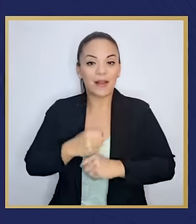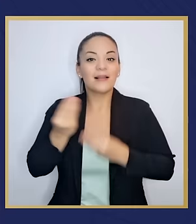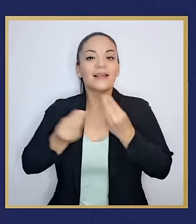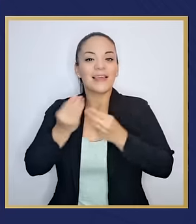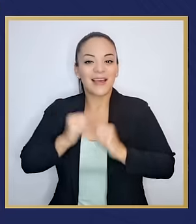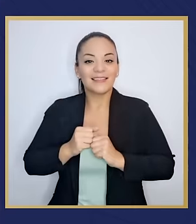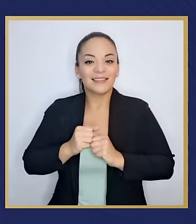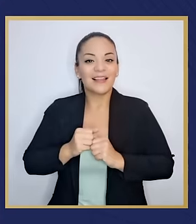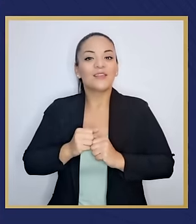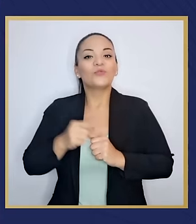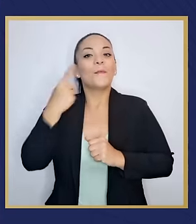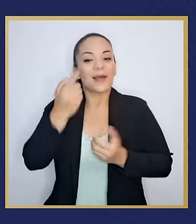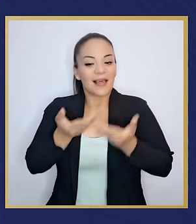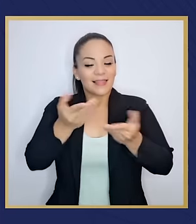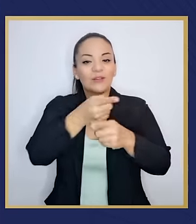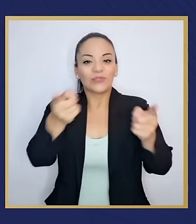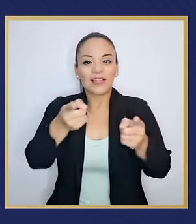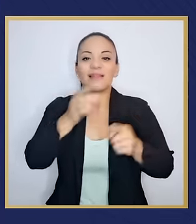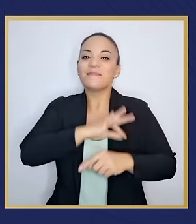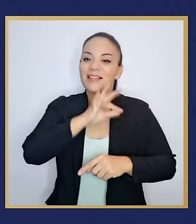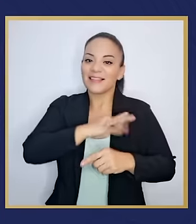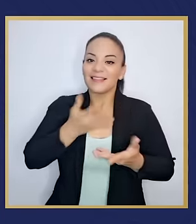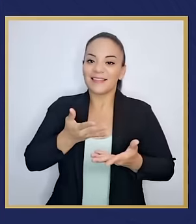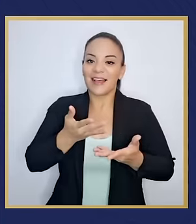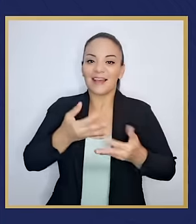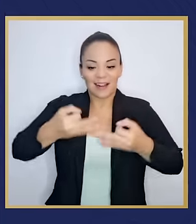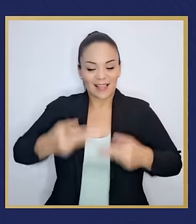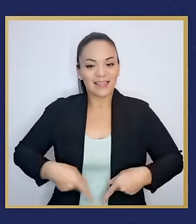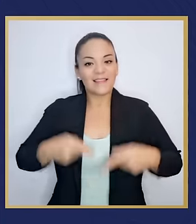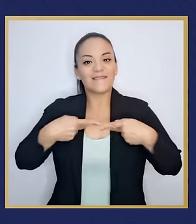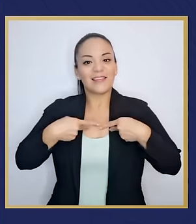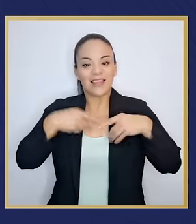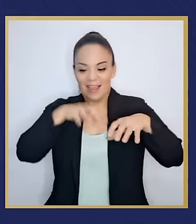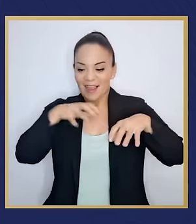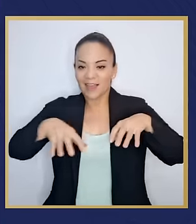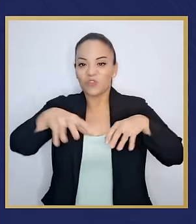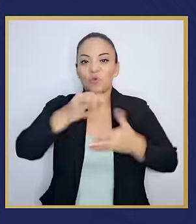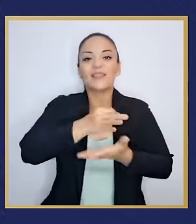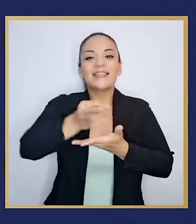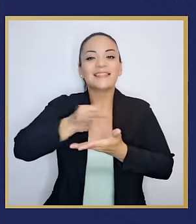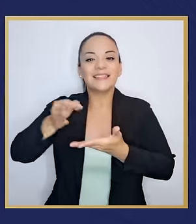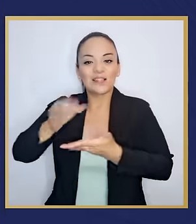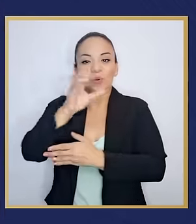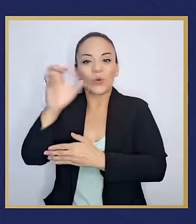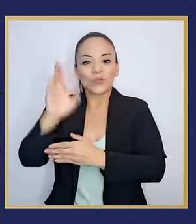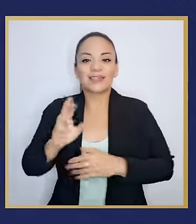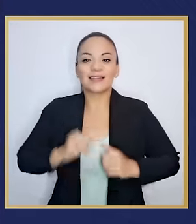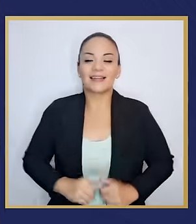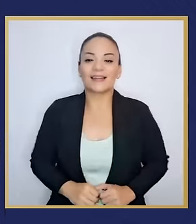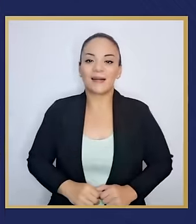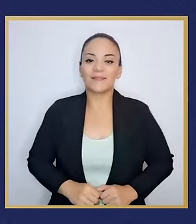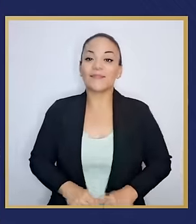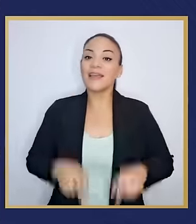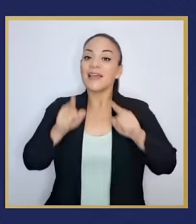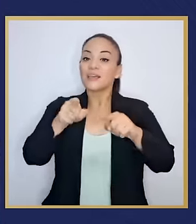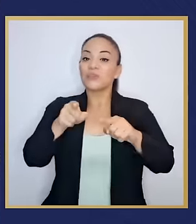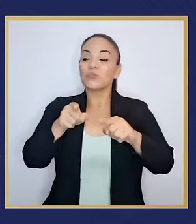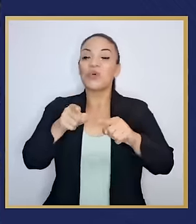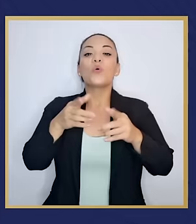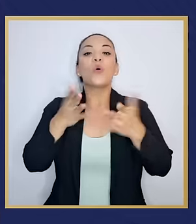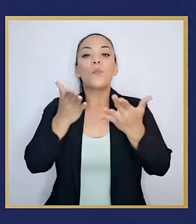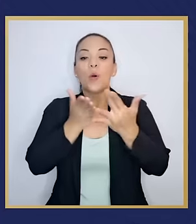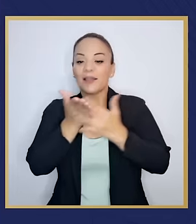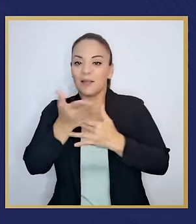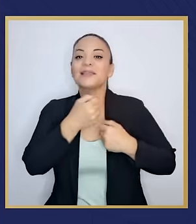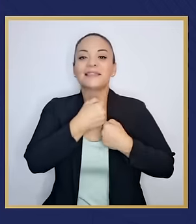comunidad bienestar y calidad de vida en cada cantón y distrito de Costa Rica. Esto a través de los